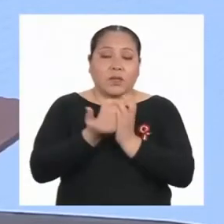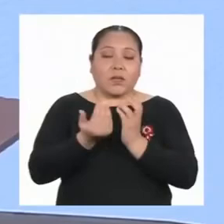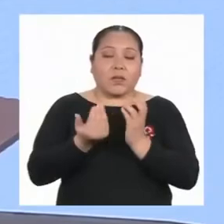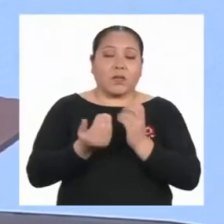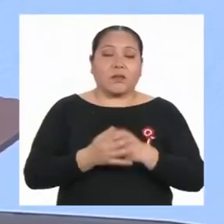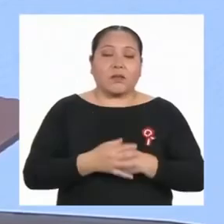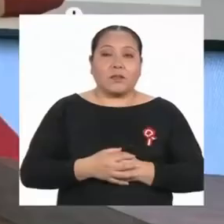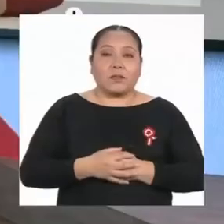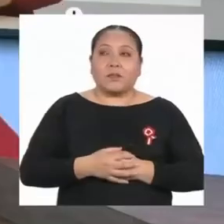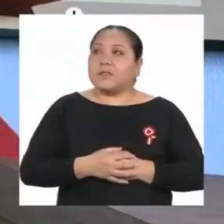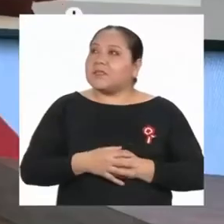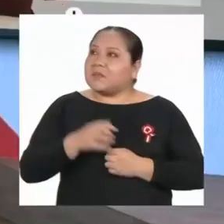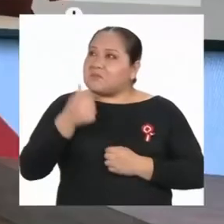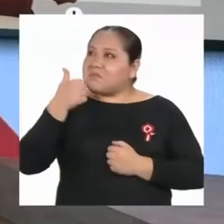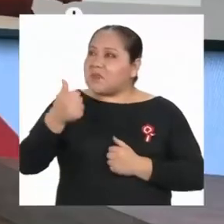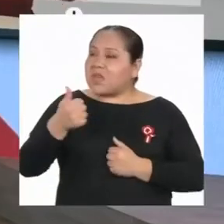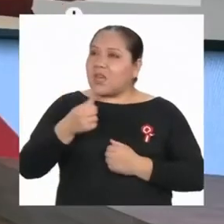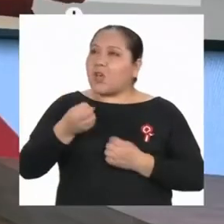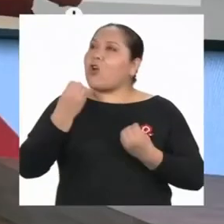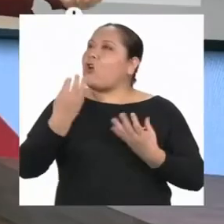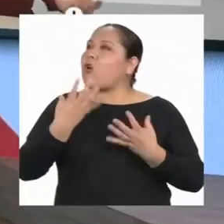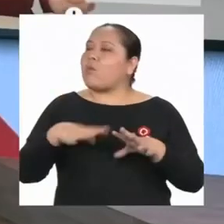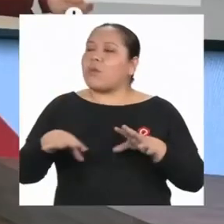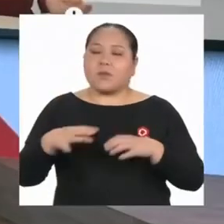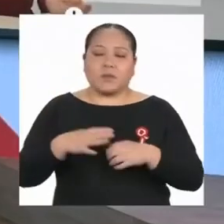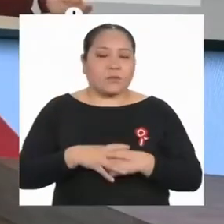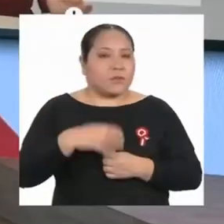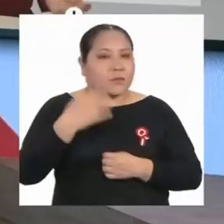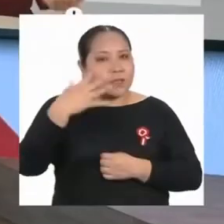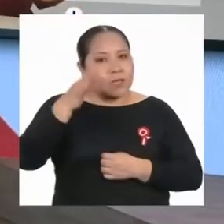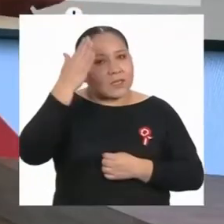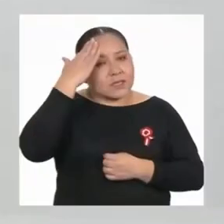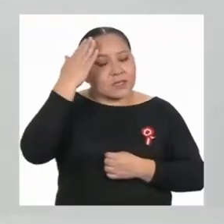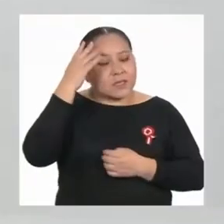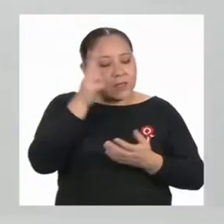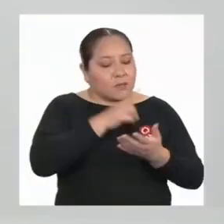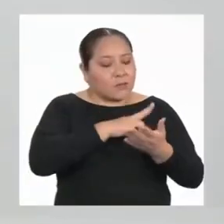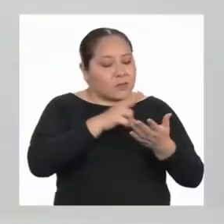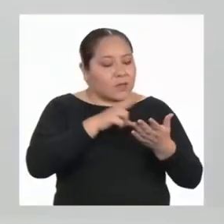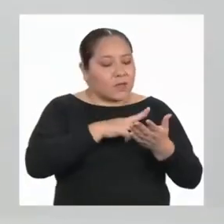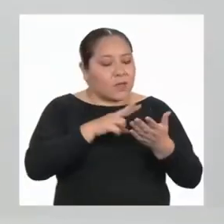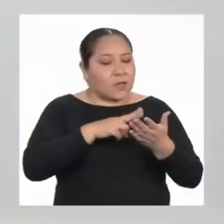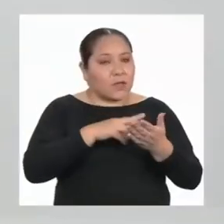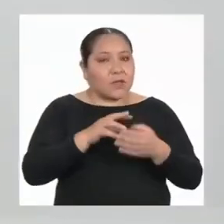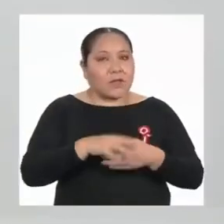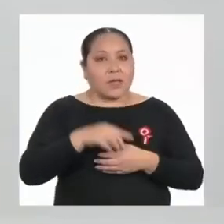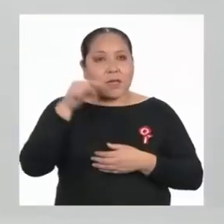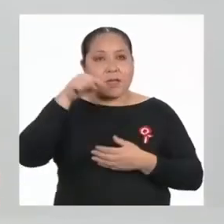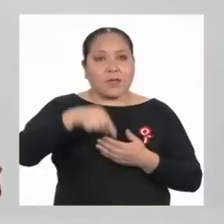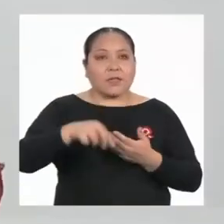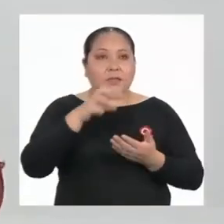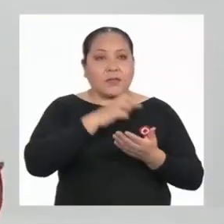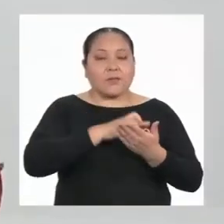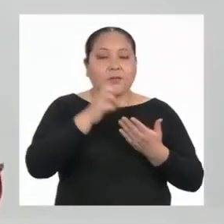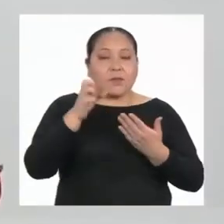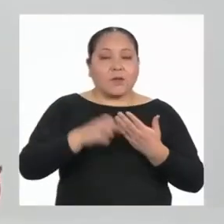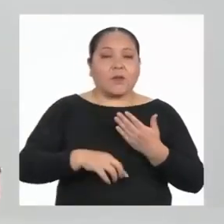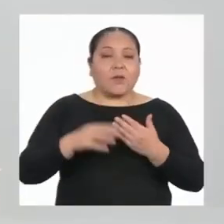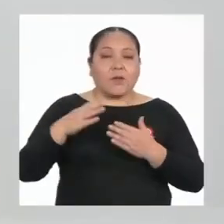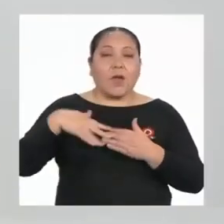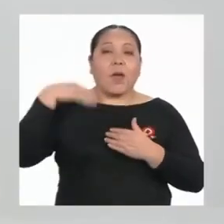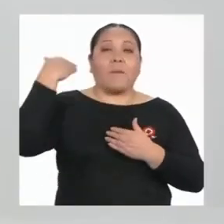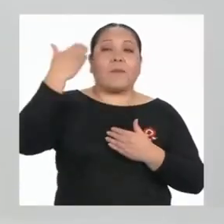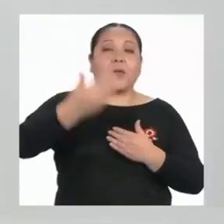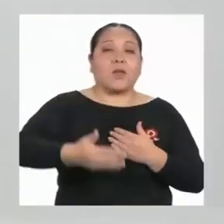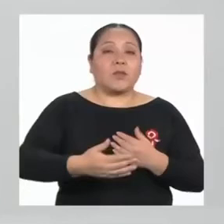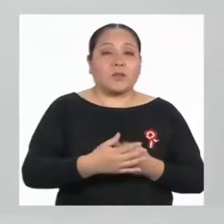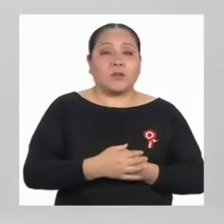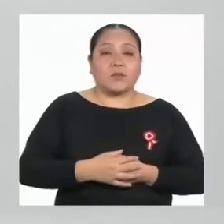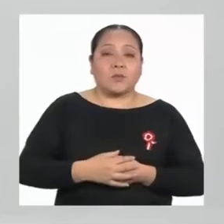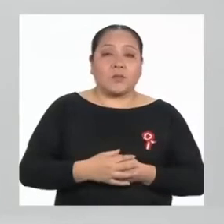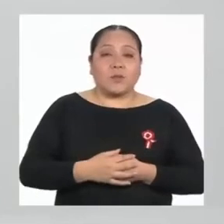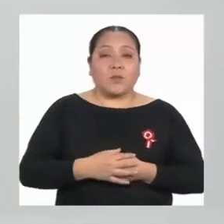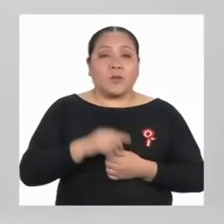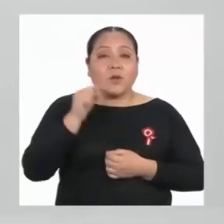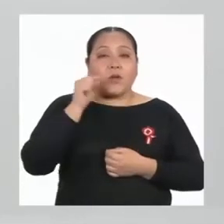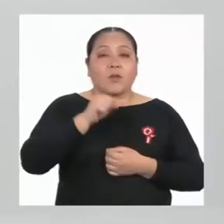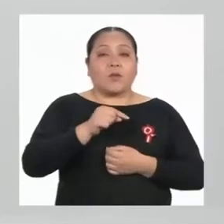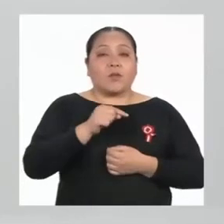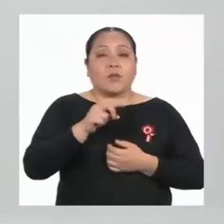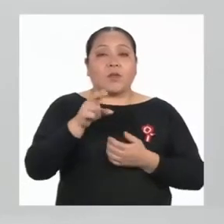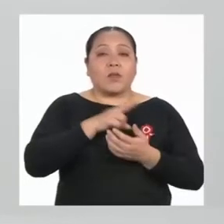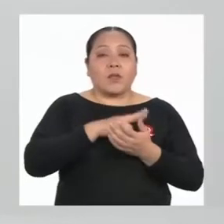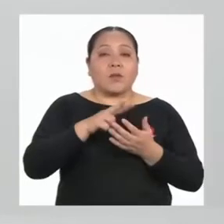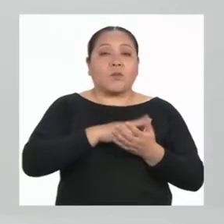¿Y cómo lo haremos? Pues ya sabes que tenemos que leer. Durante esta sesión y la siguiente, leeremos dos